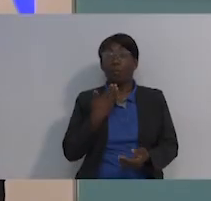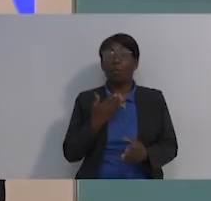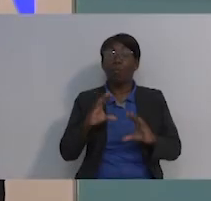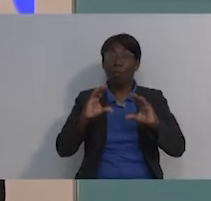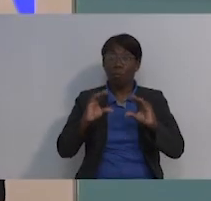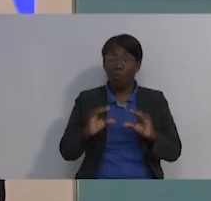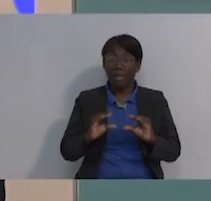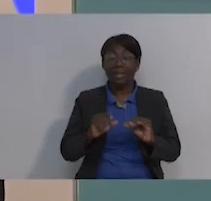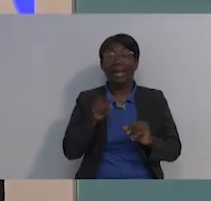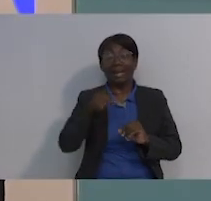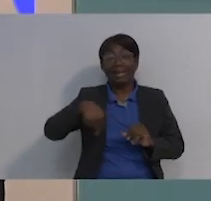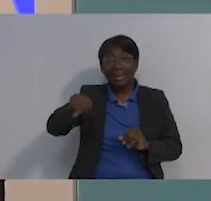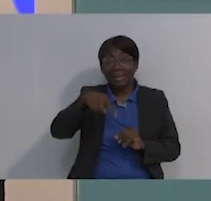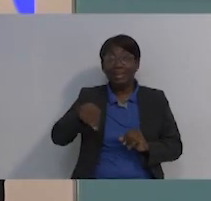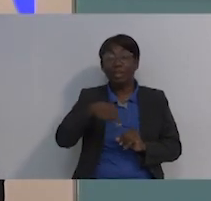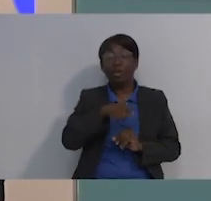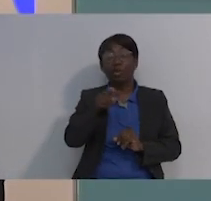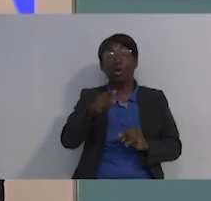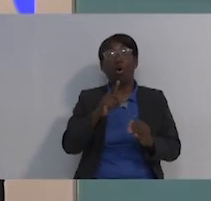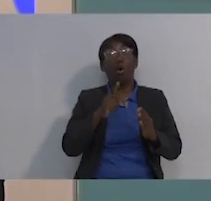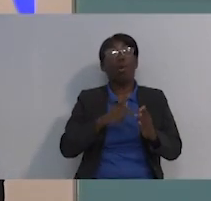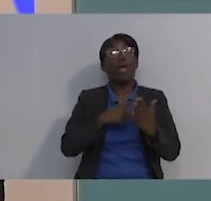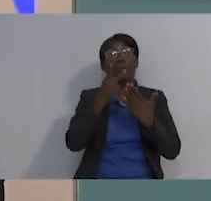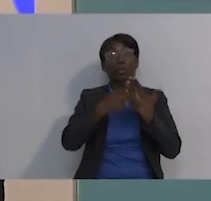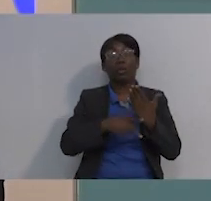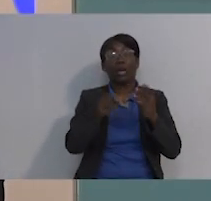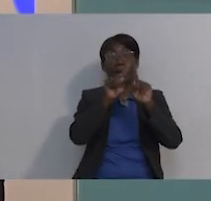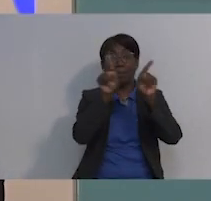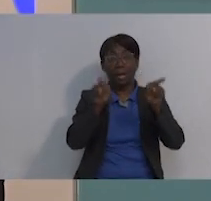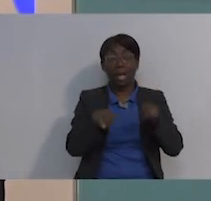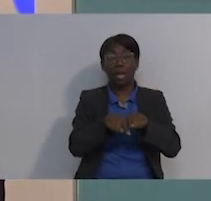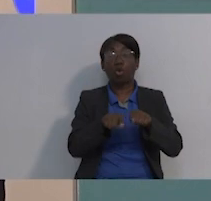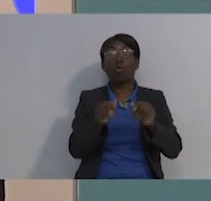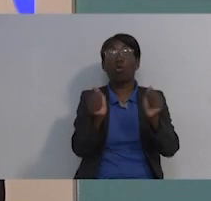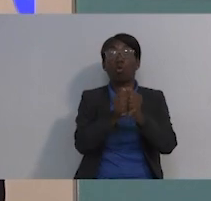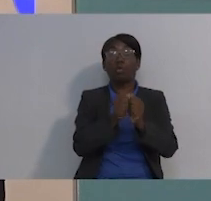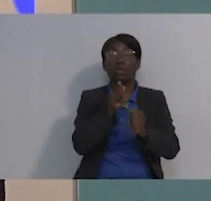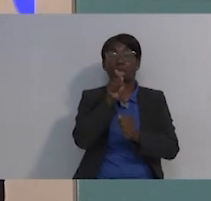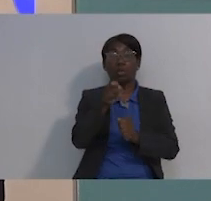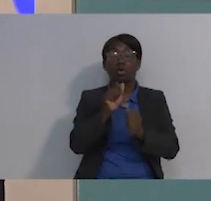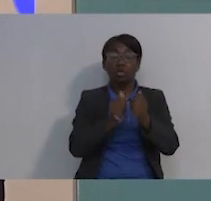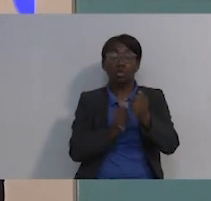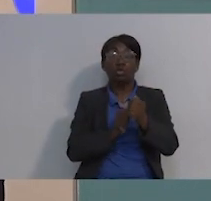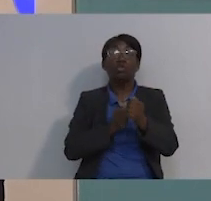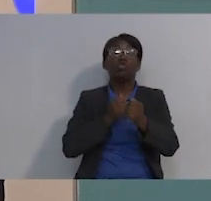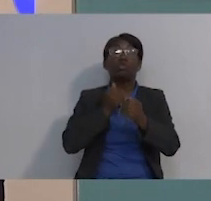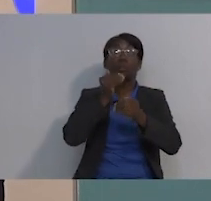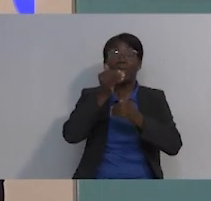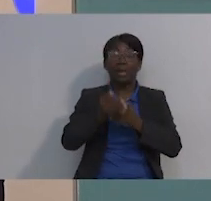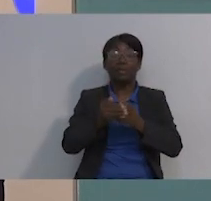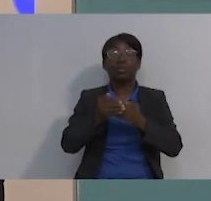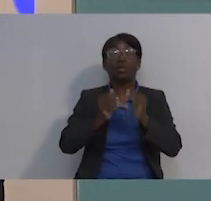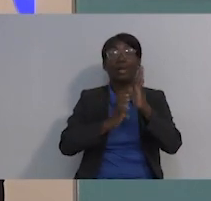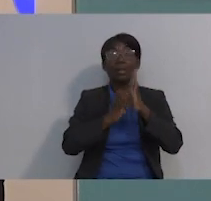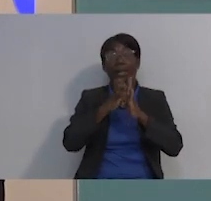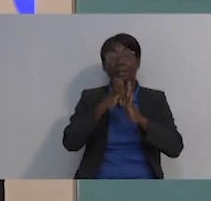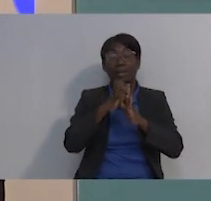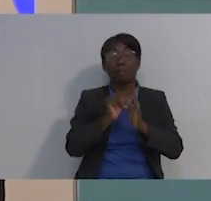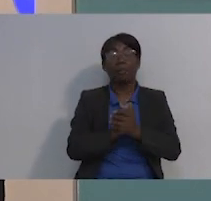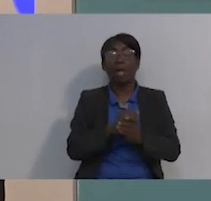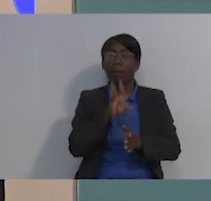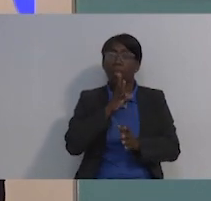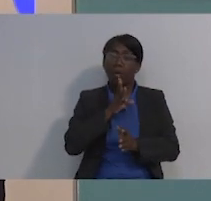Muy buenas, regresando con ustedes en este programa contigo. Hoy, con el tema, superando el desafío del cáncer,